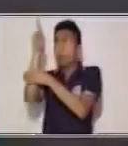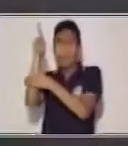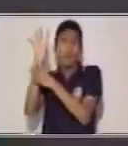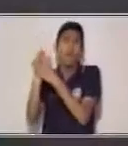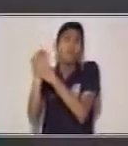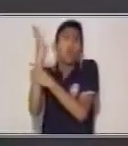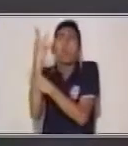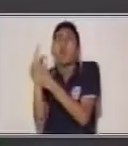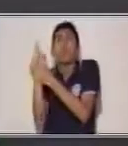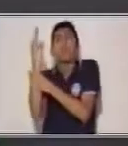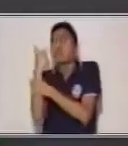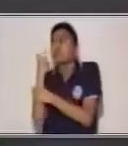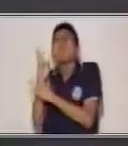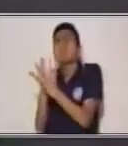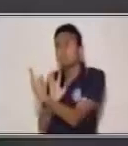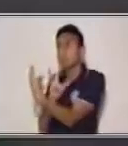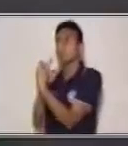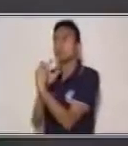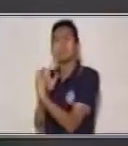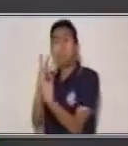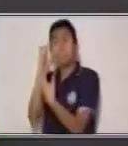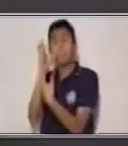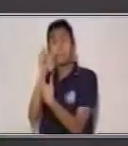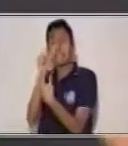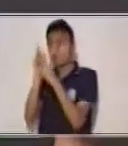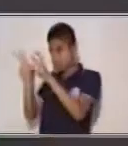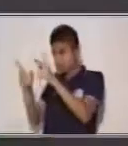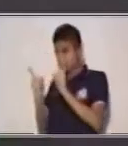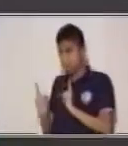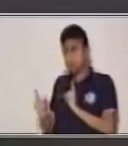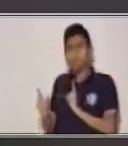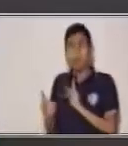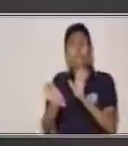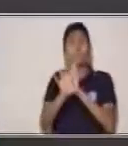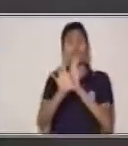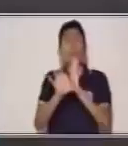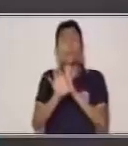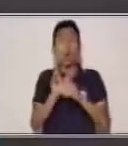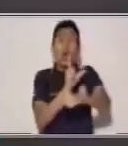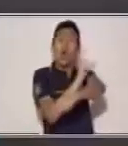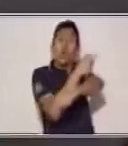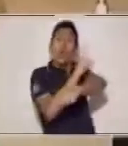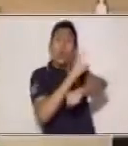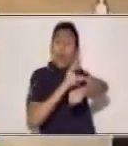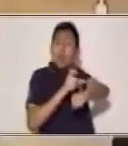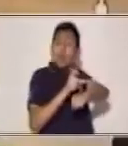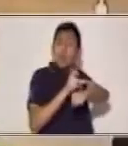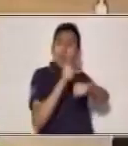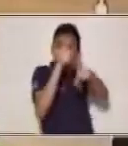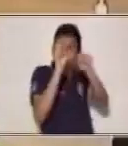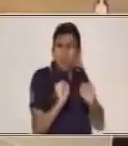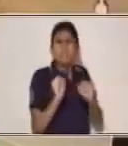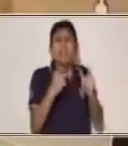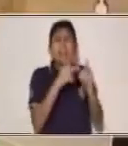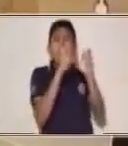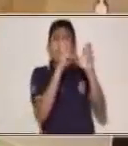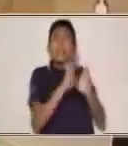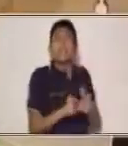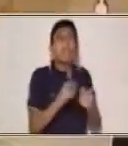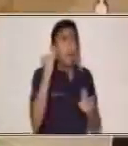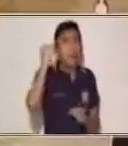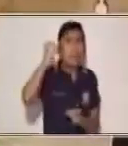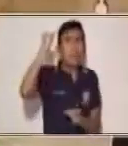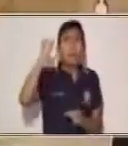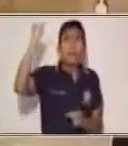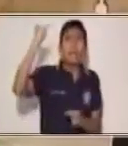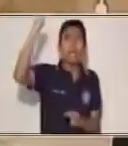y un cuento. En el cuento tú puedes tener seres fantásticos. En la fábula no. Regularmente son protagonizadas